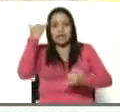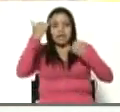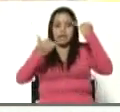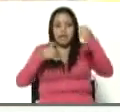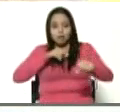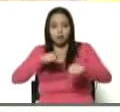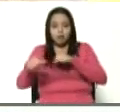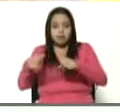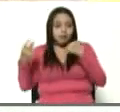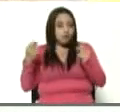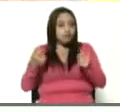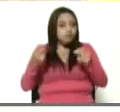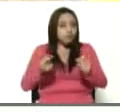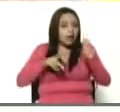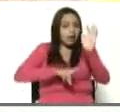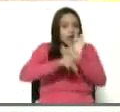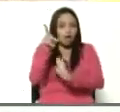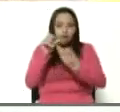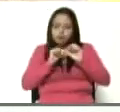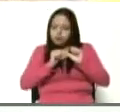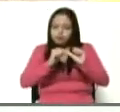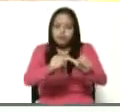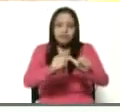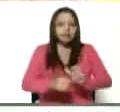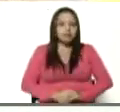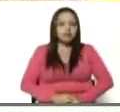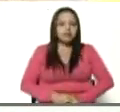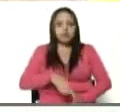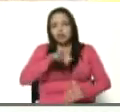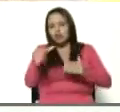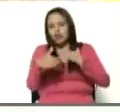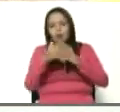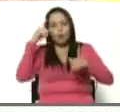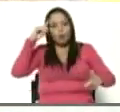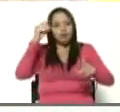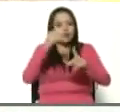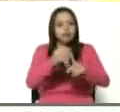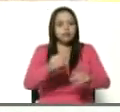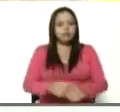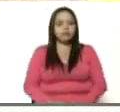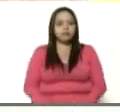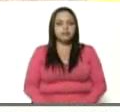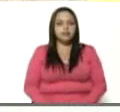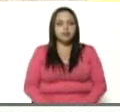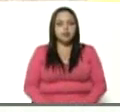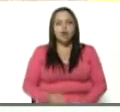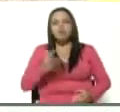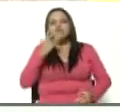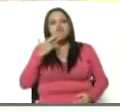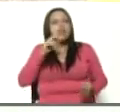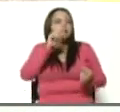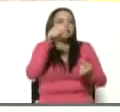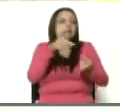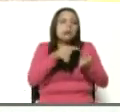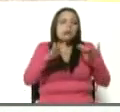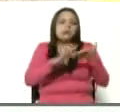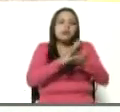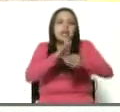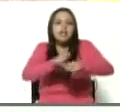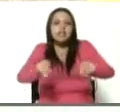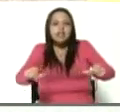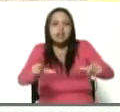Catrozoteldo, para su desarrollo permanente de cada vértice. El vértice de tierras y espacios